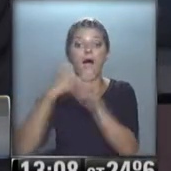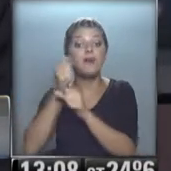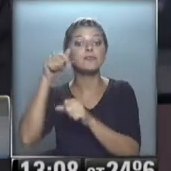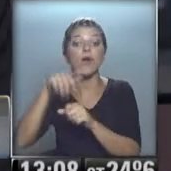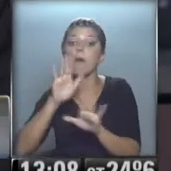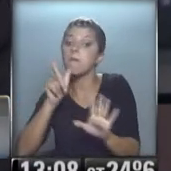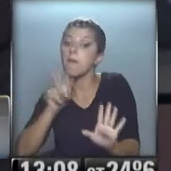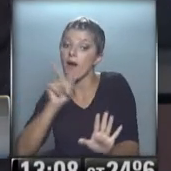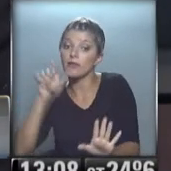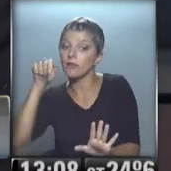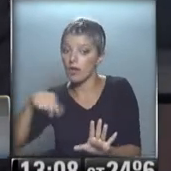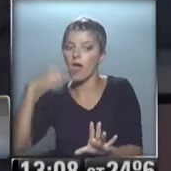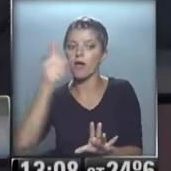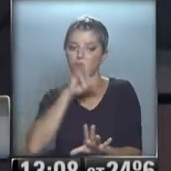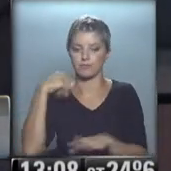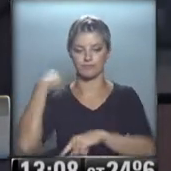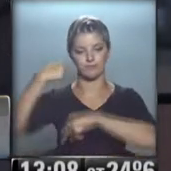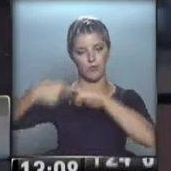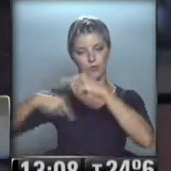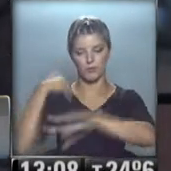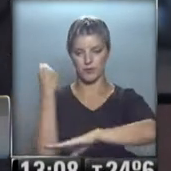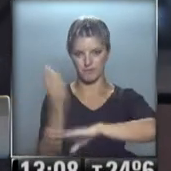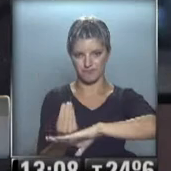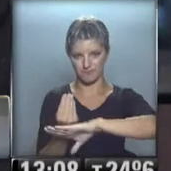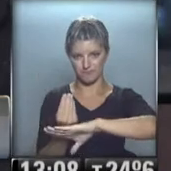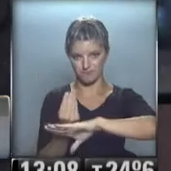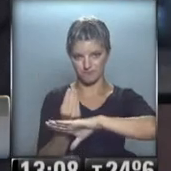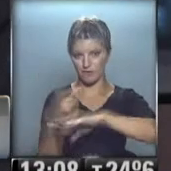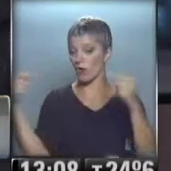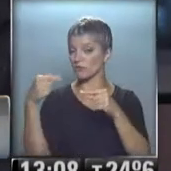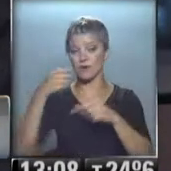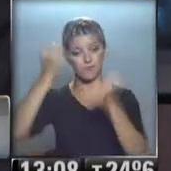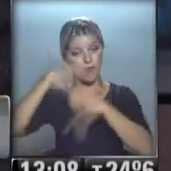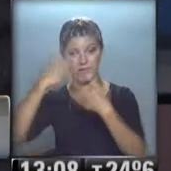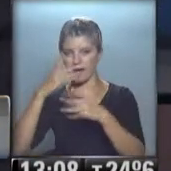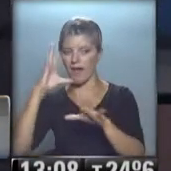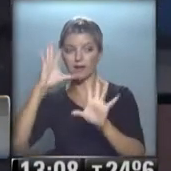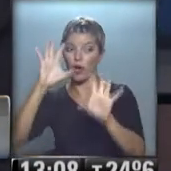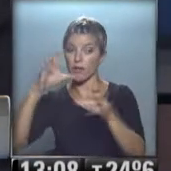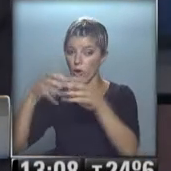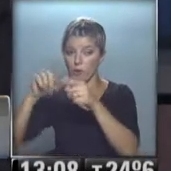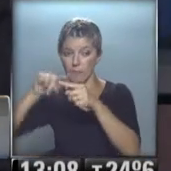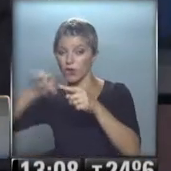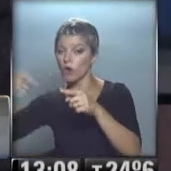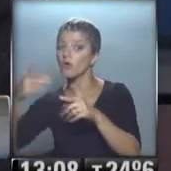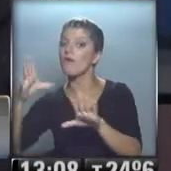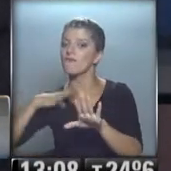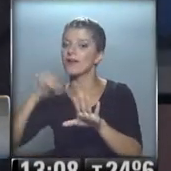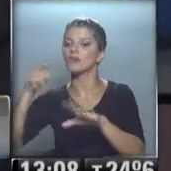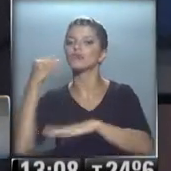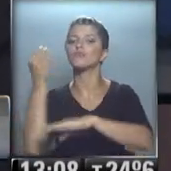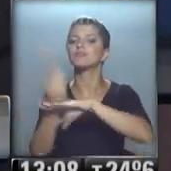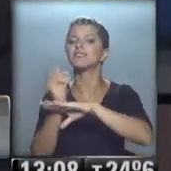que no tiene ningún riesgo en elecciones de enfrentar a quien sea recordemos la oposición todavía no tiene designado quien va a ser su